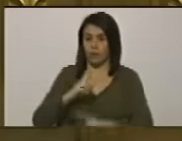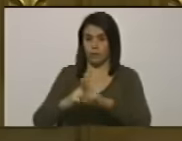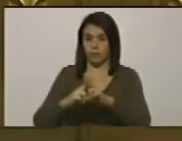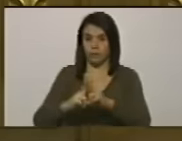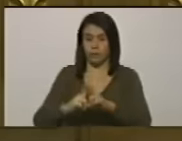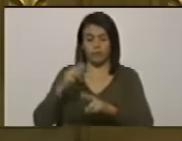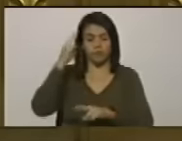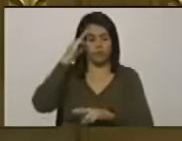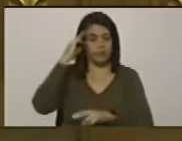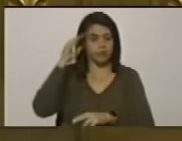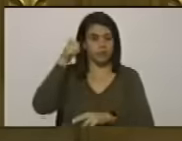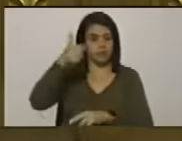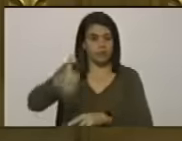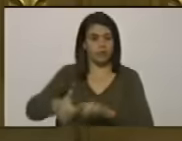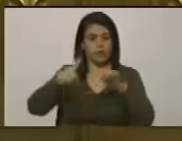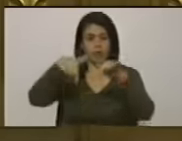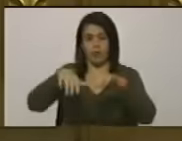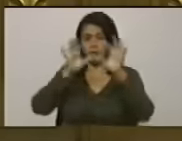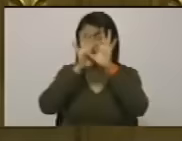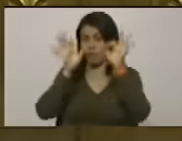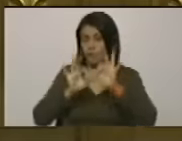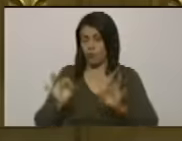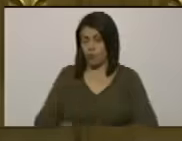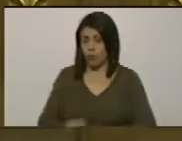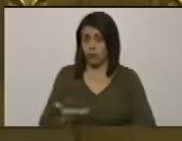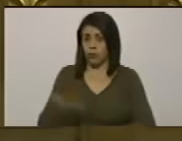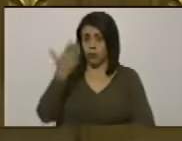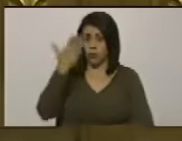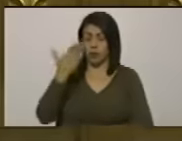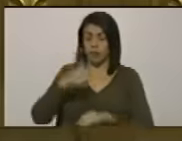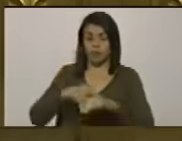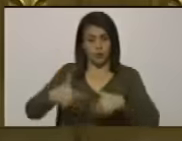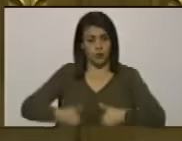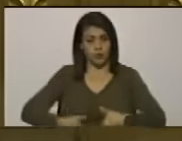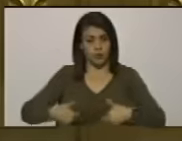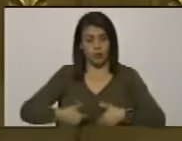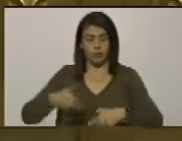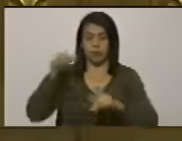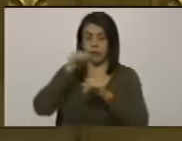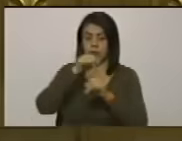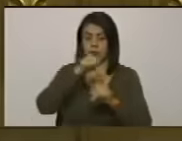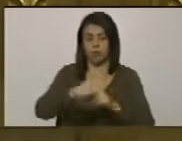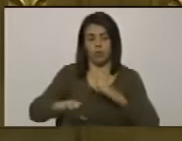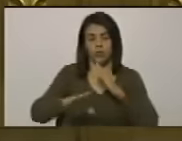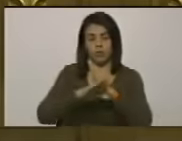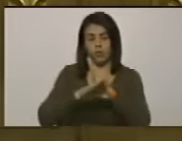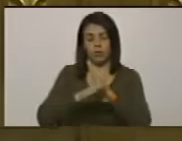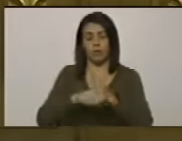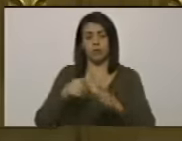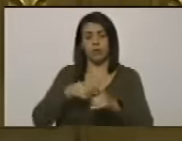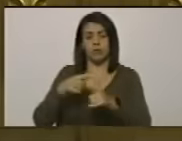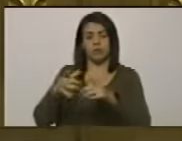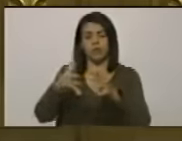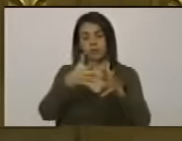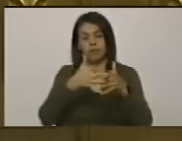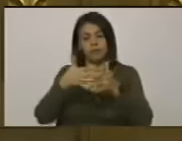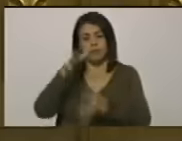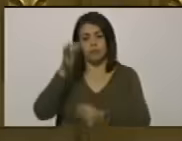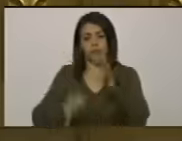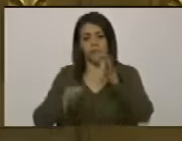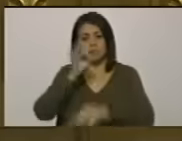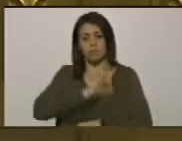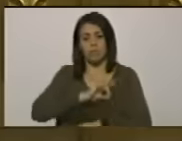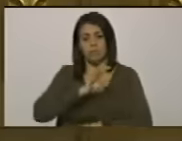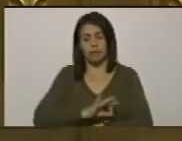su memoria eterna y de esta manera enaltecer su incansable lucha contra la oligarquía y por la justicia